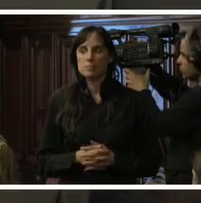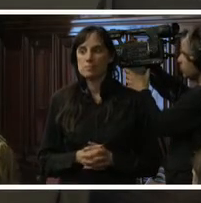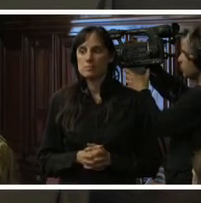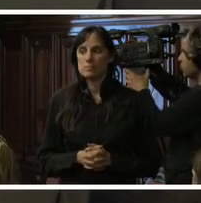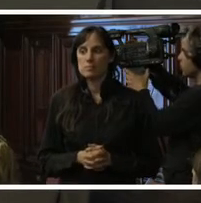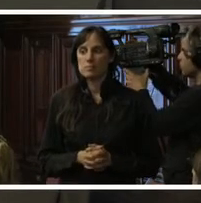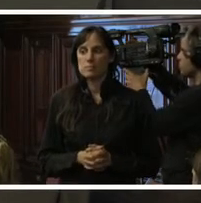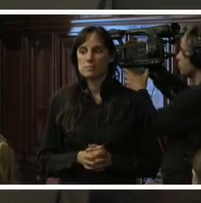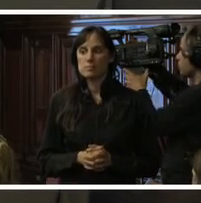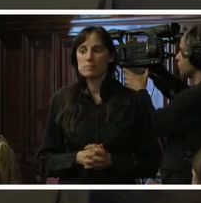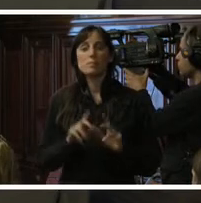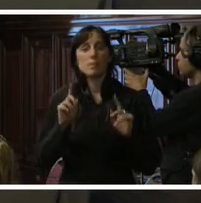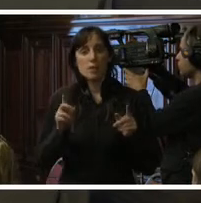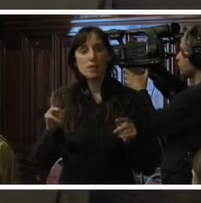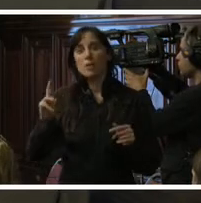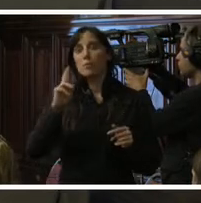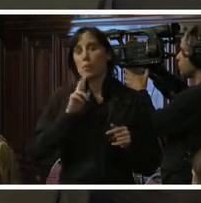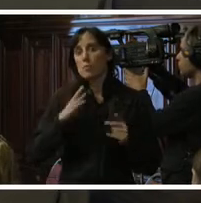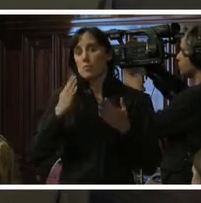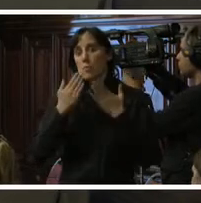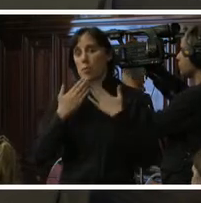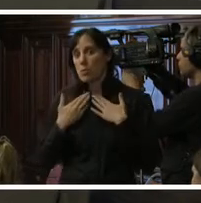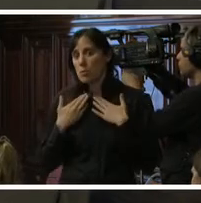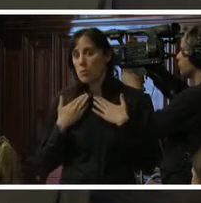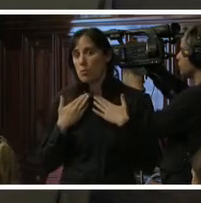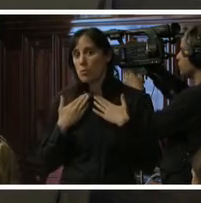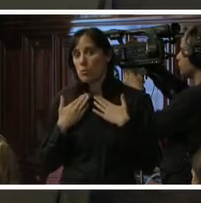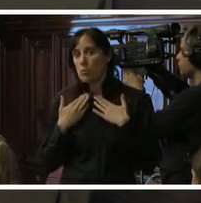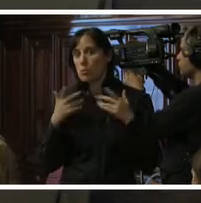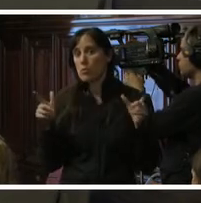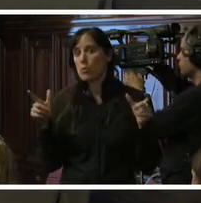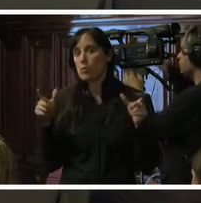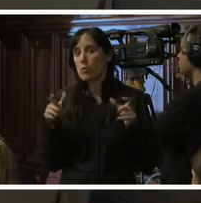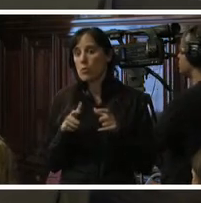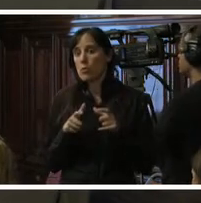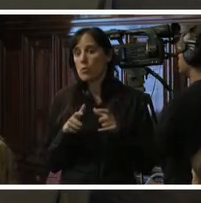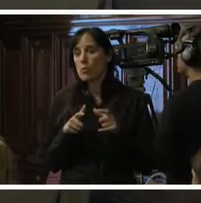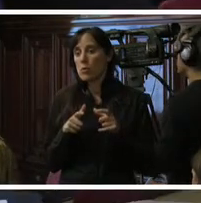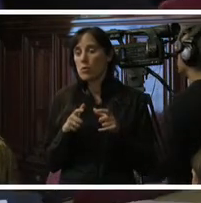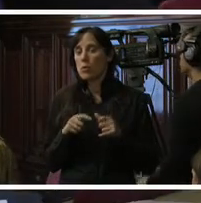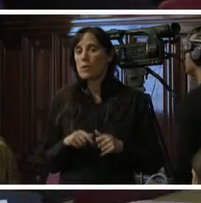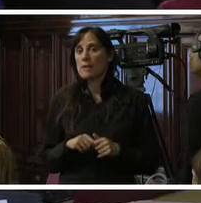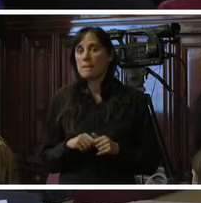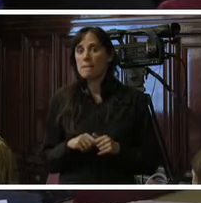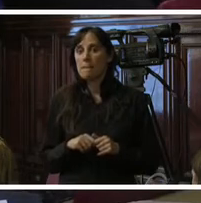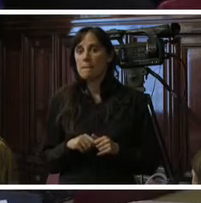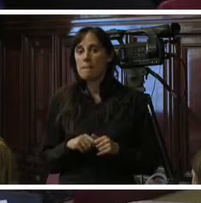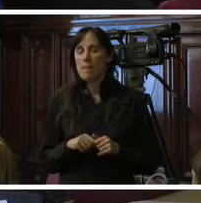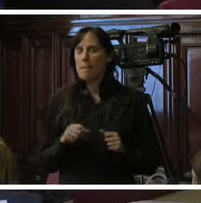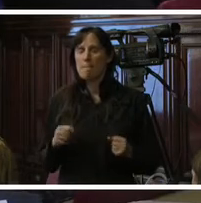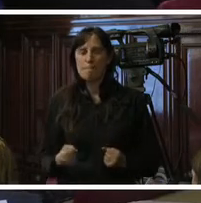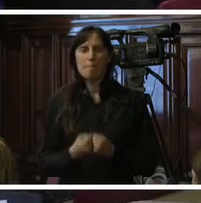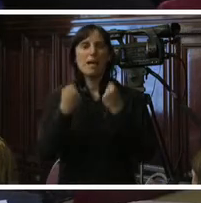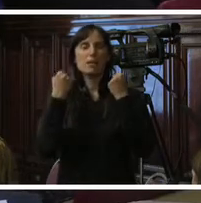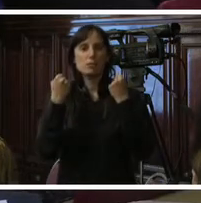Para responder a la pregunta de la comisionada Maculey el impacto